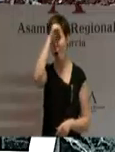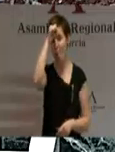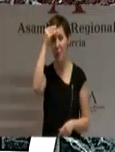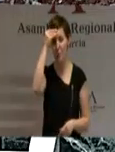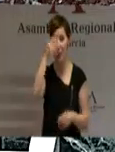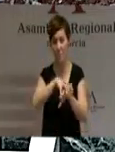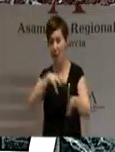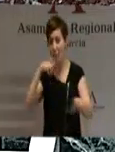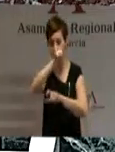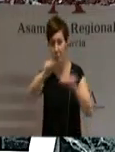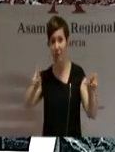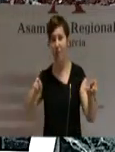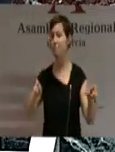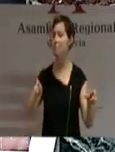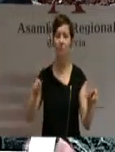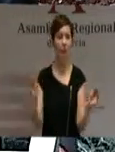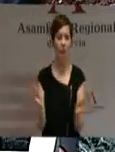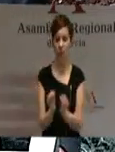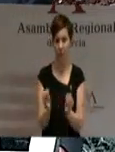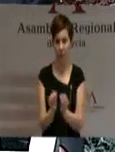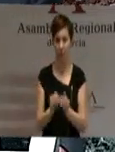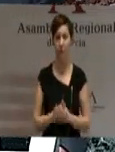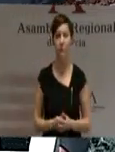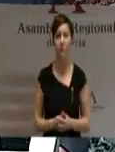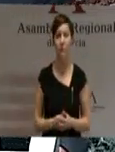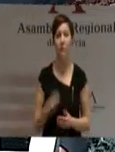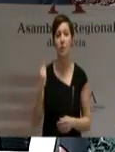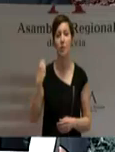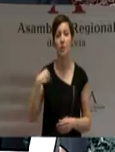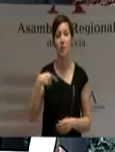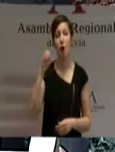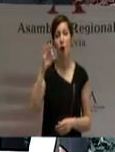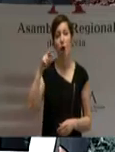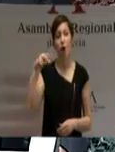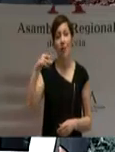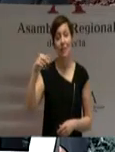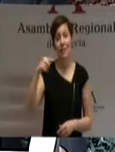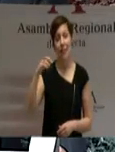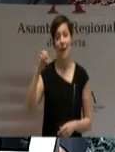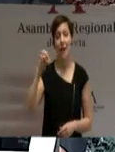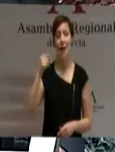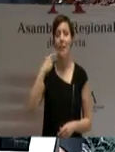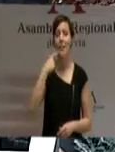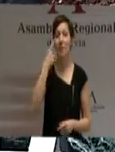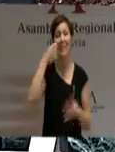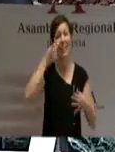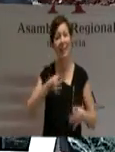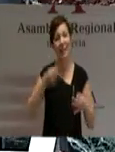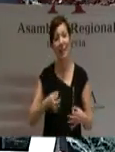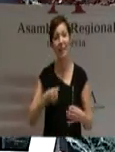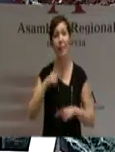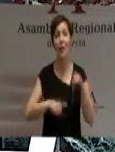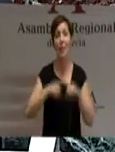existe esa opinión. Es verdad lo que decía Ortega, hay tantas realidades como puntos de vista. En mi opinión,